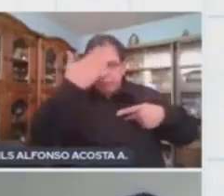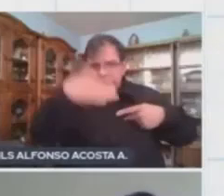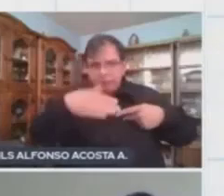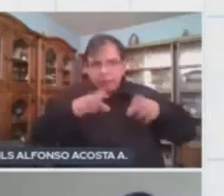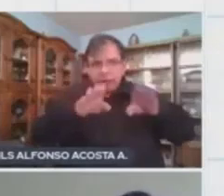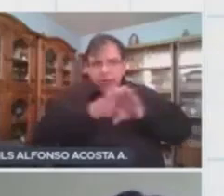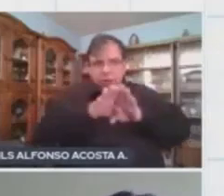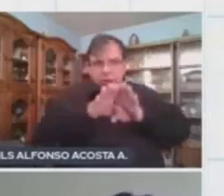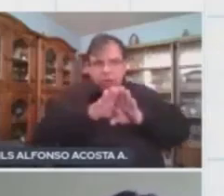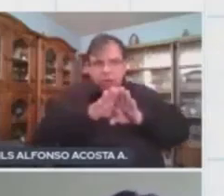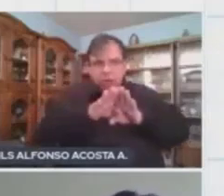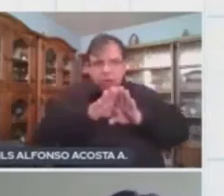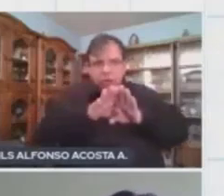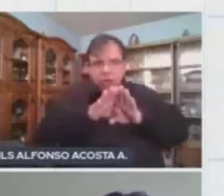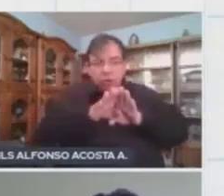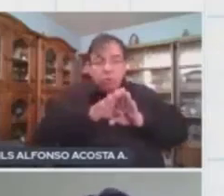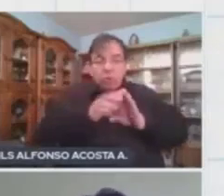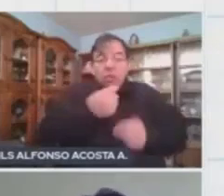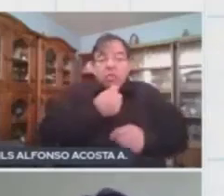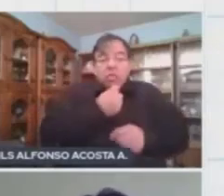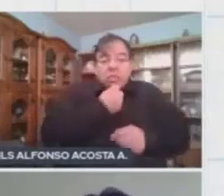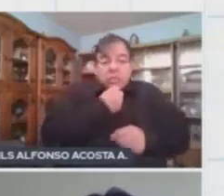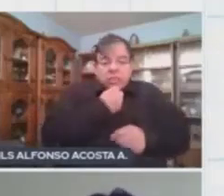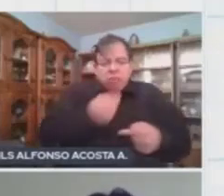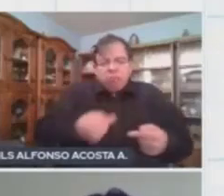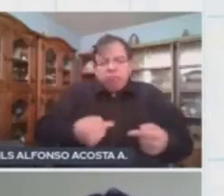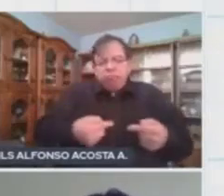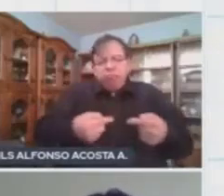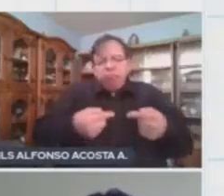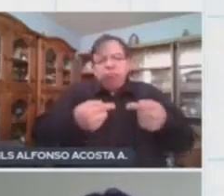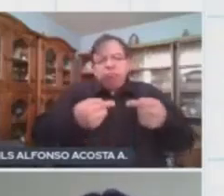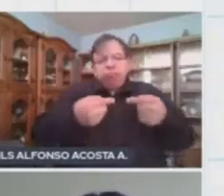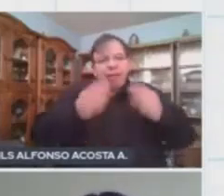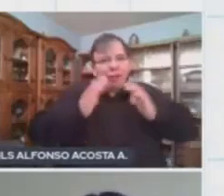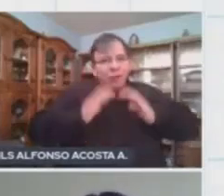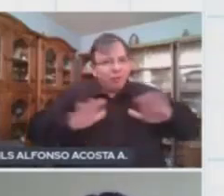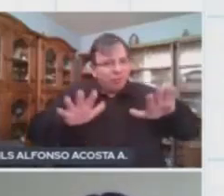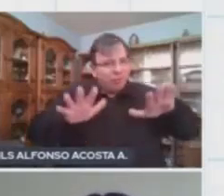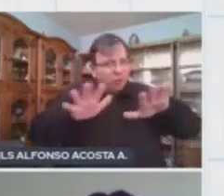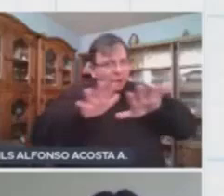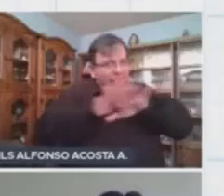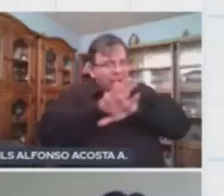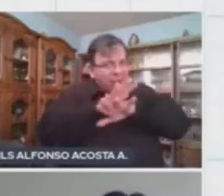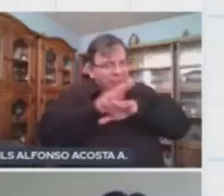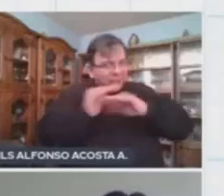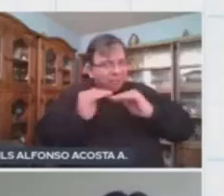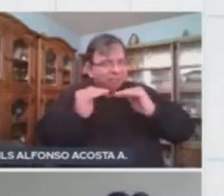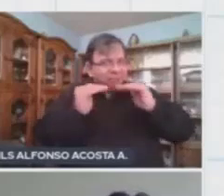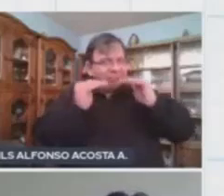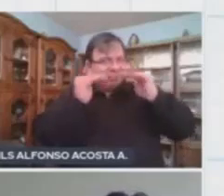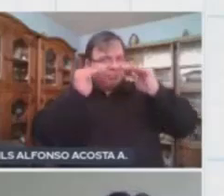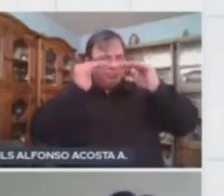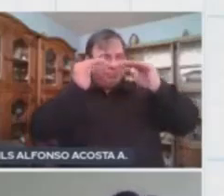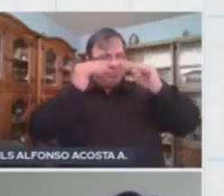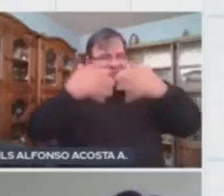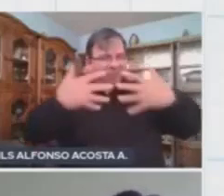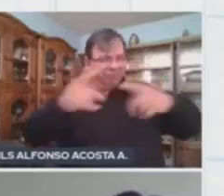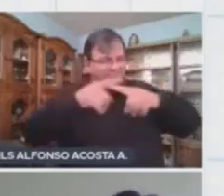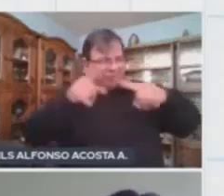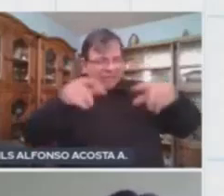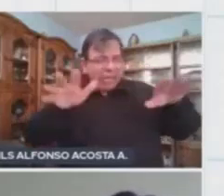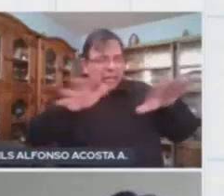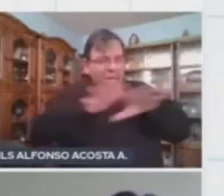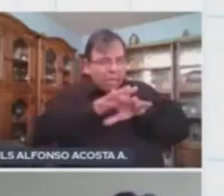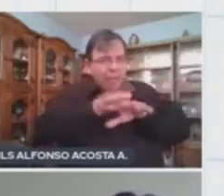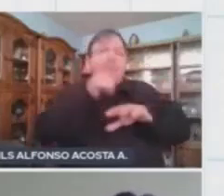pauta del cambio de ser niño a ser adulto con una capacidad reproductiva. Ahora, nos están preguntando